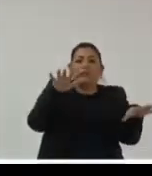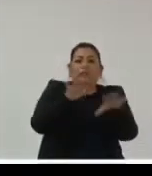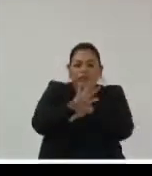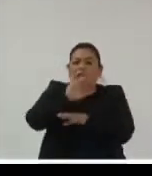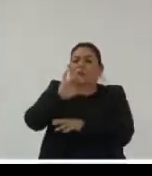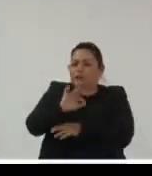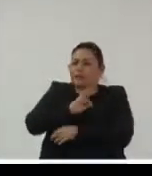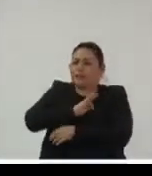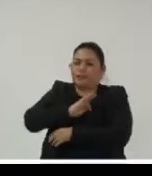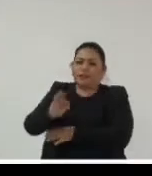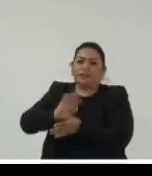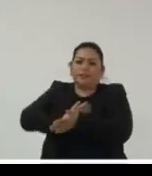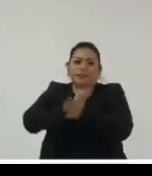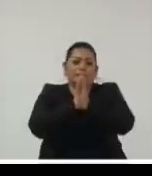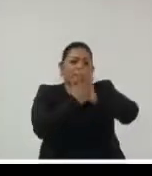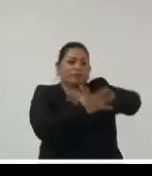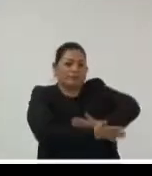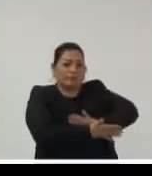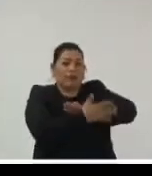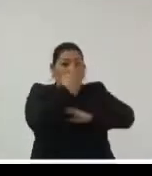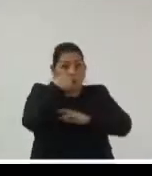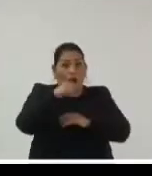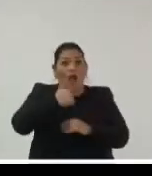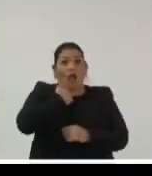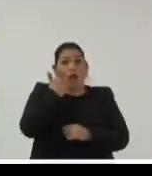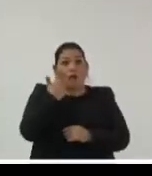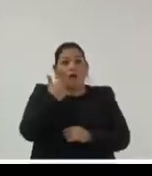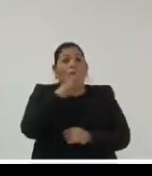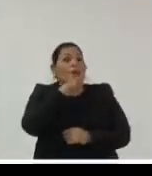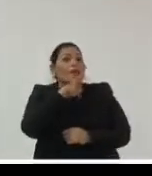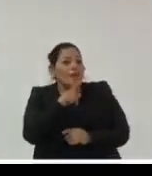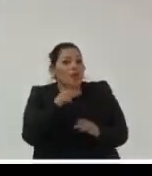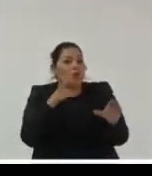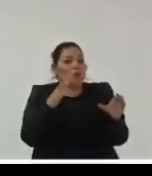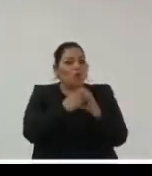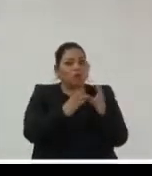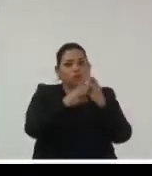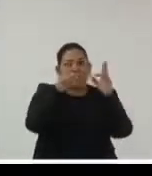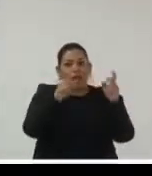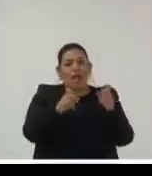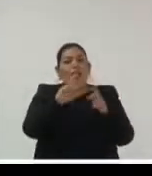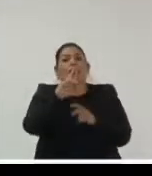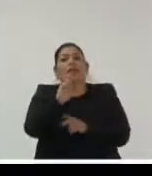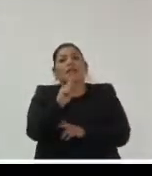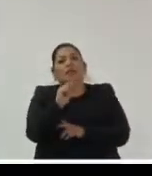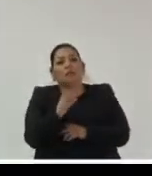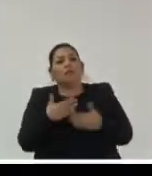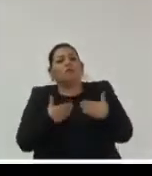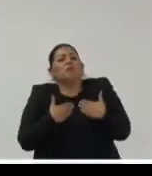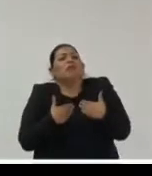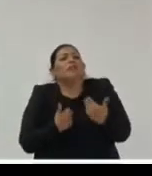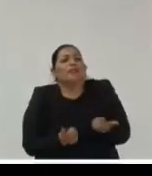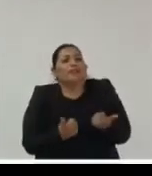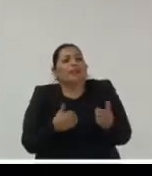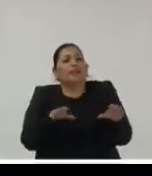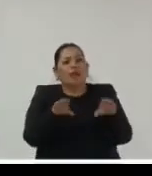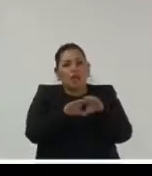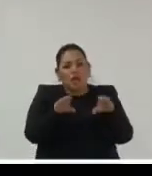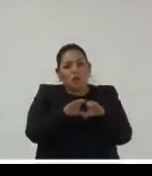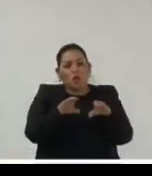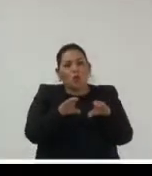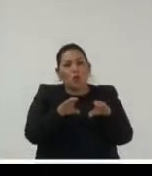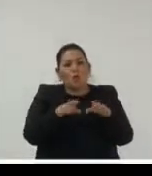para bien y de aprovechar todo eso para hacer mejor las cosas el reto aquí es entendernos como